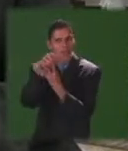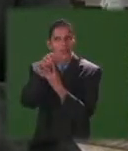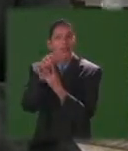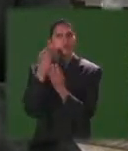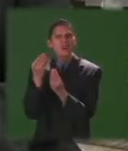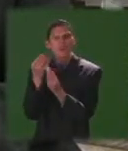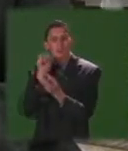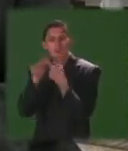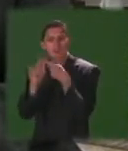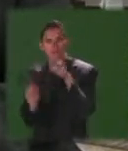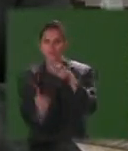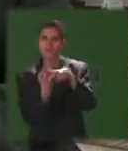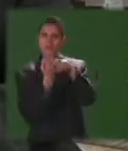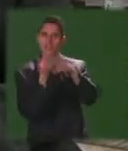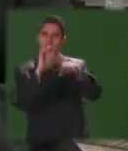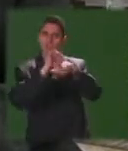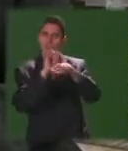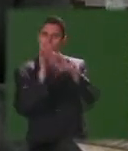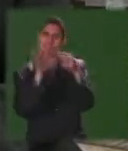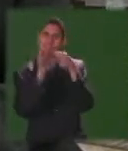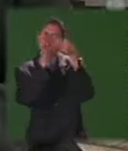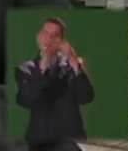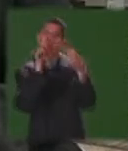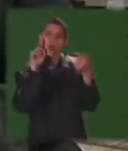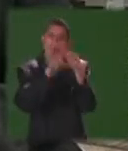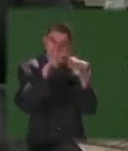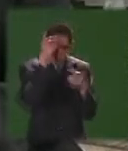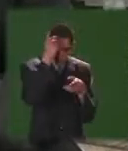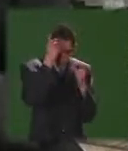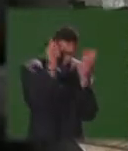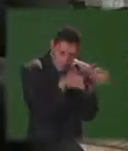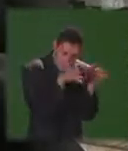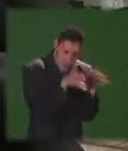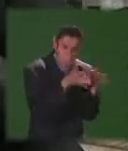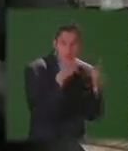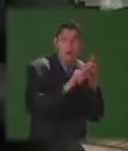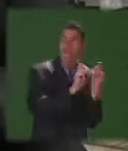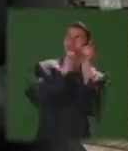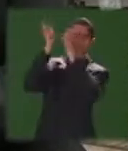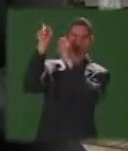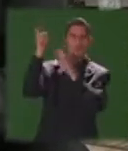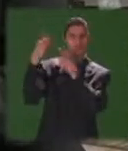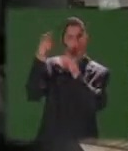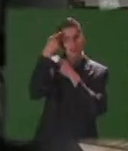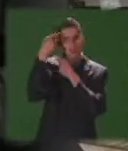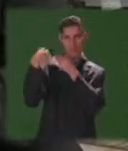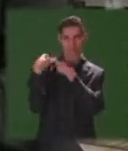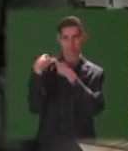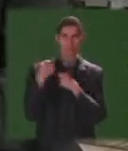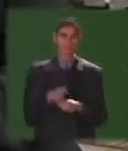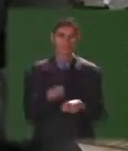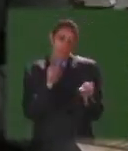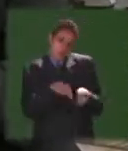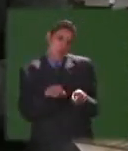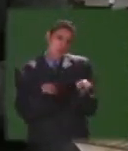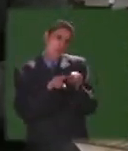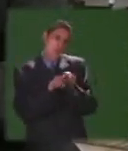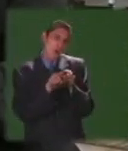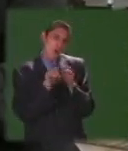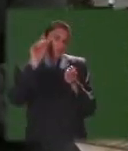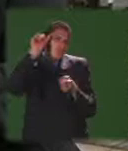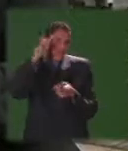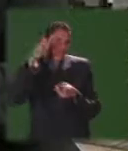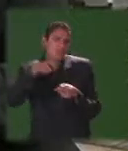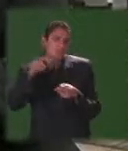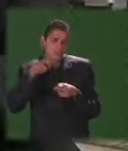crear unas instituciones de formación docente pero desde el punto de vista estatal volviendo un poco a la idea de que